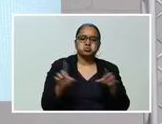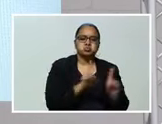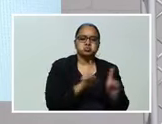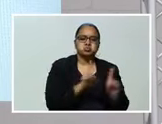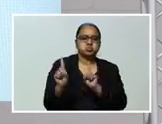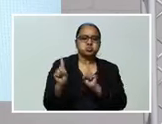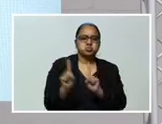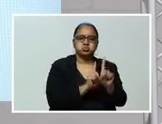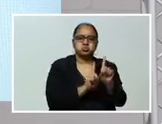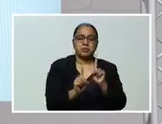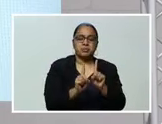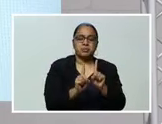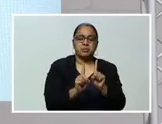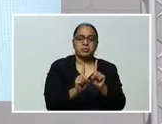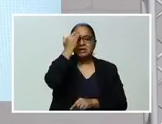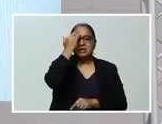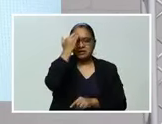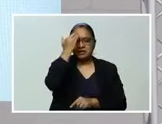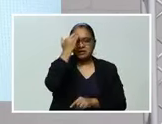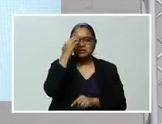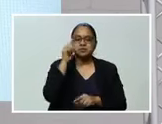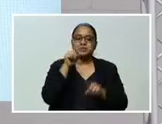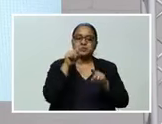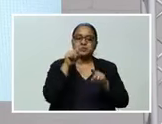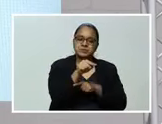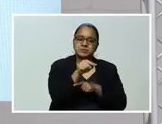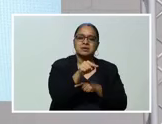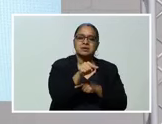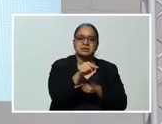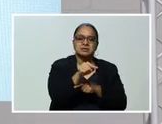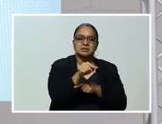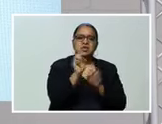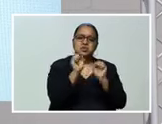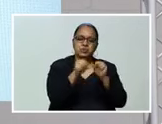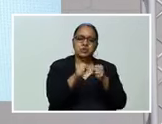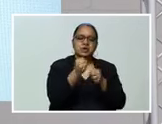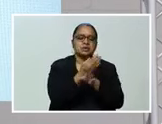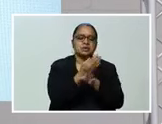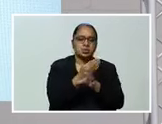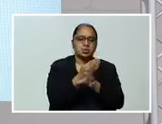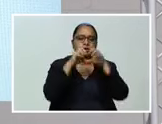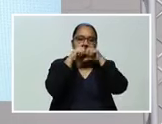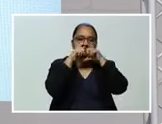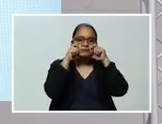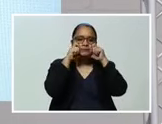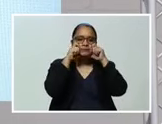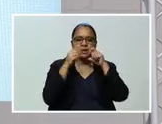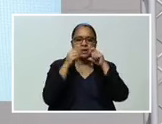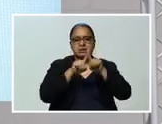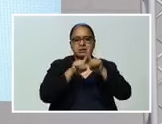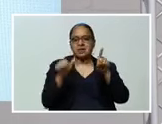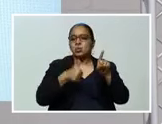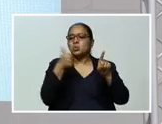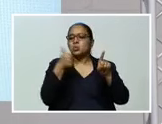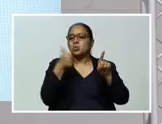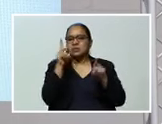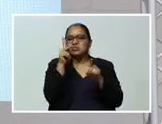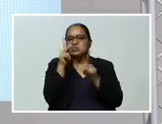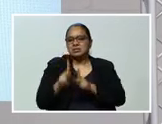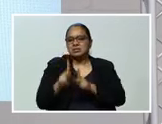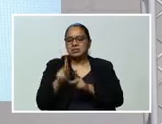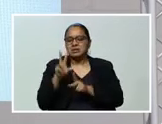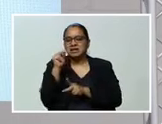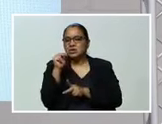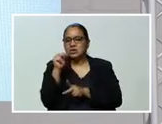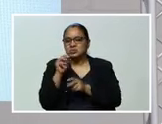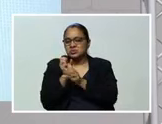Claro, sabemos que la gran mayoría Puede haber acatado Todas las medidas de bioseguridad Pero sabemos que una persona Que